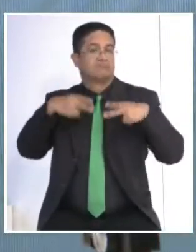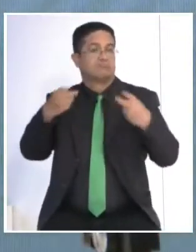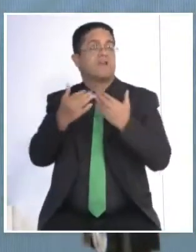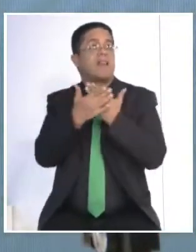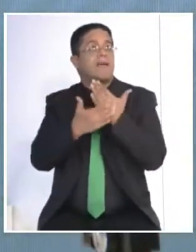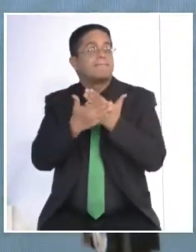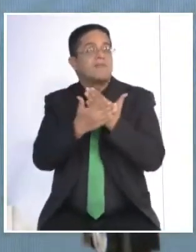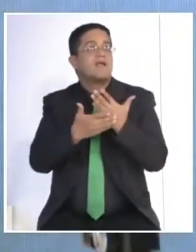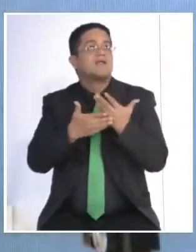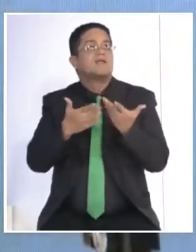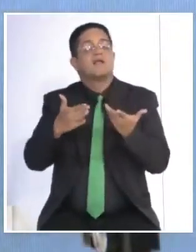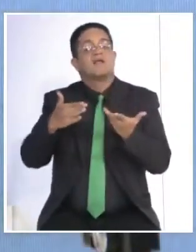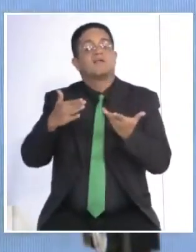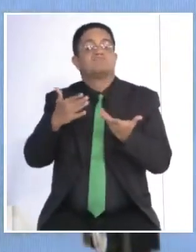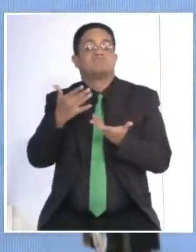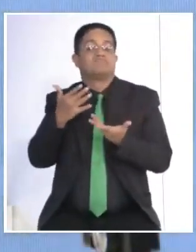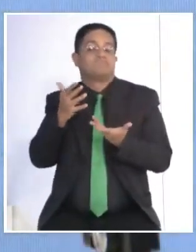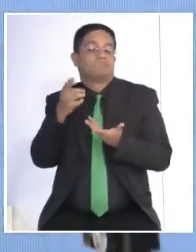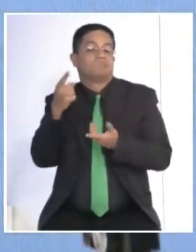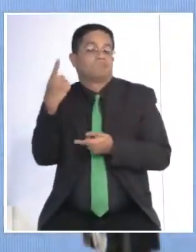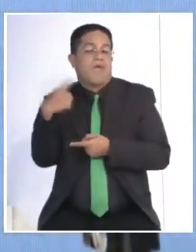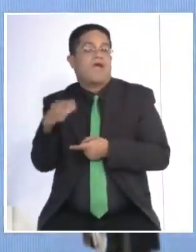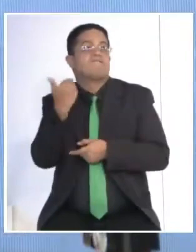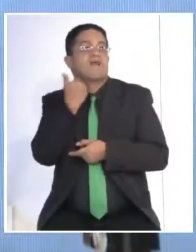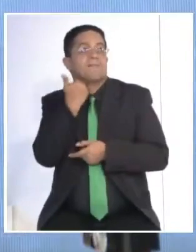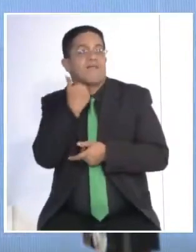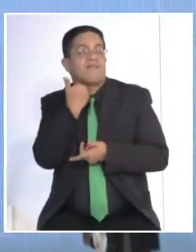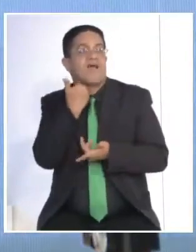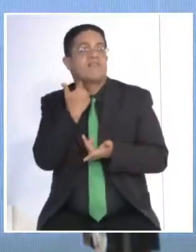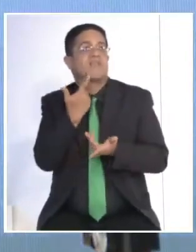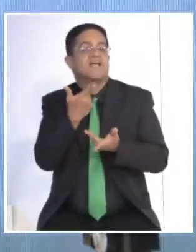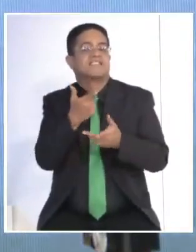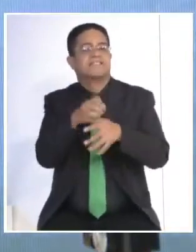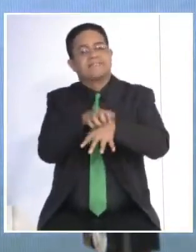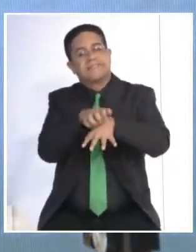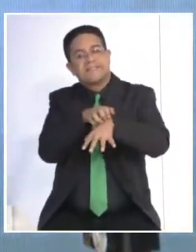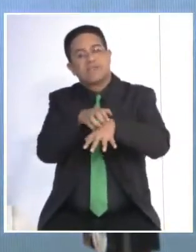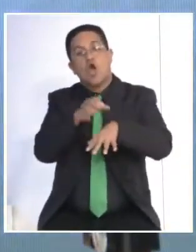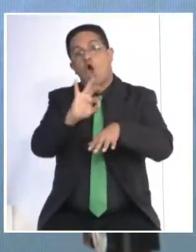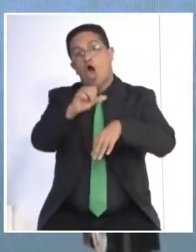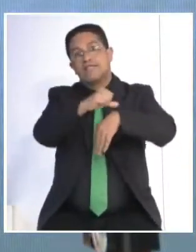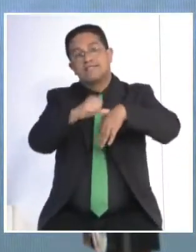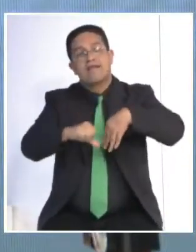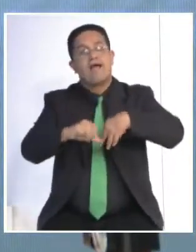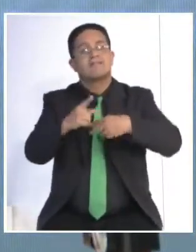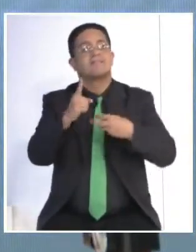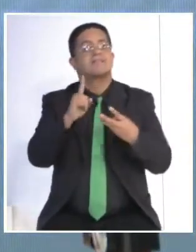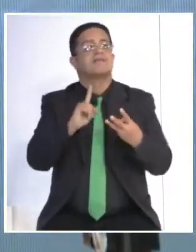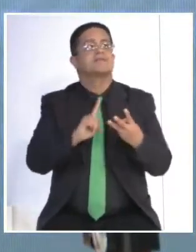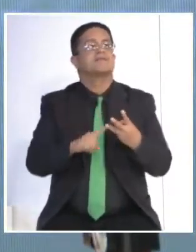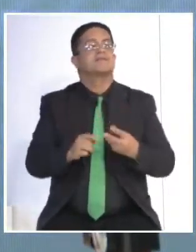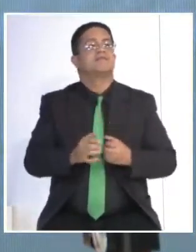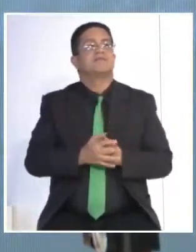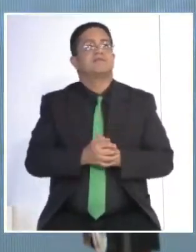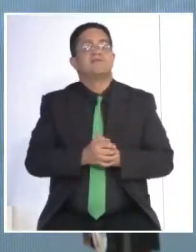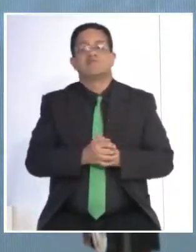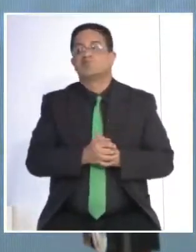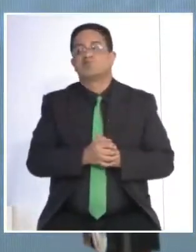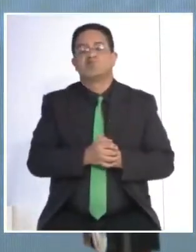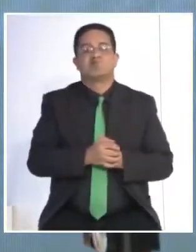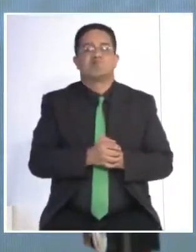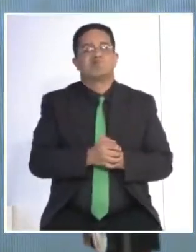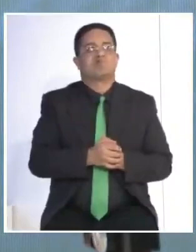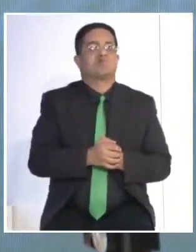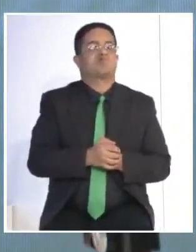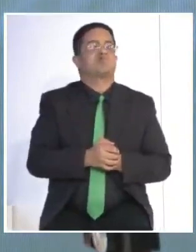bien te digo, pueden ser producto de la enfermedad venosa, como por ejemplo, hiperpigmentaciones, cicatrices o no producto de la enfermedad venosa. Entonces, ofrecemos un